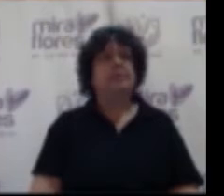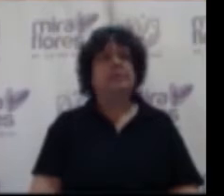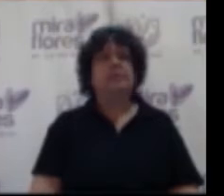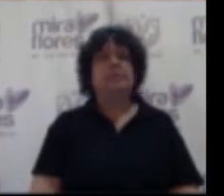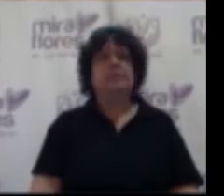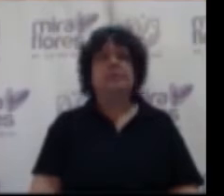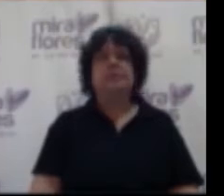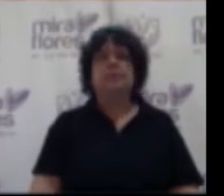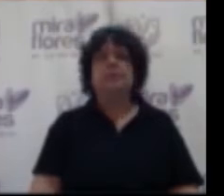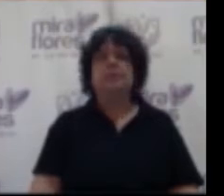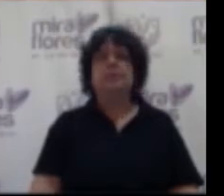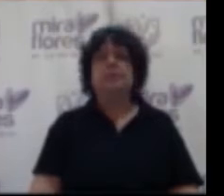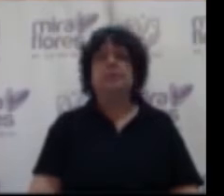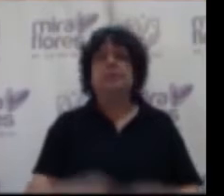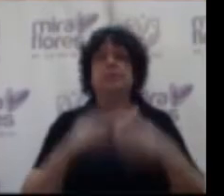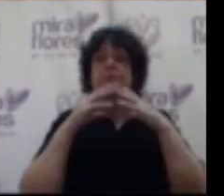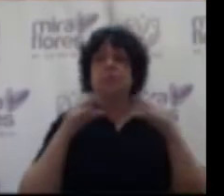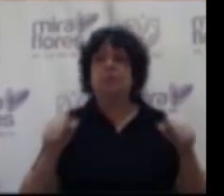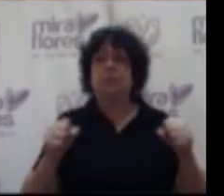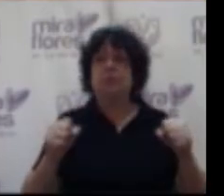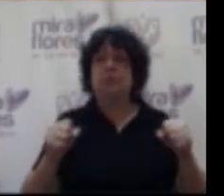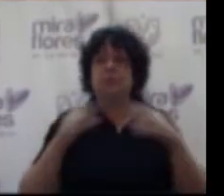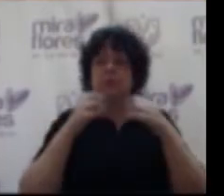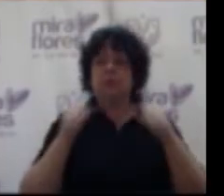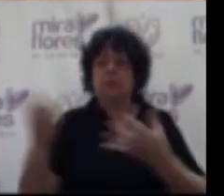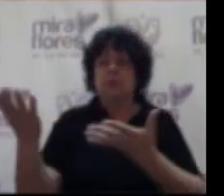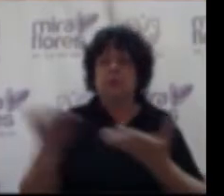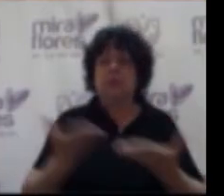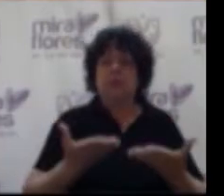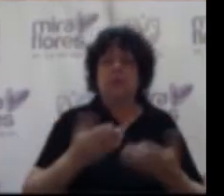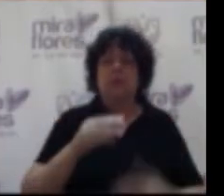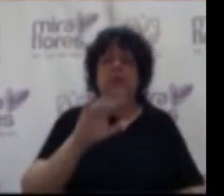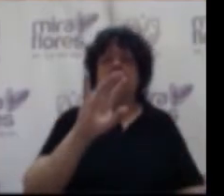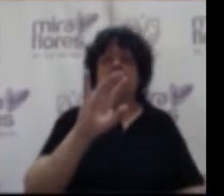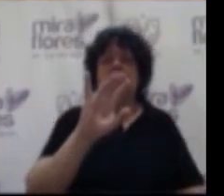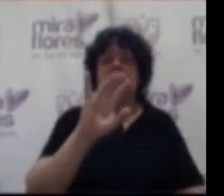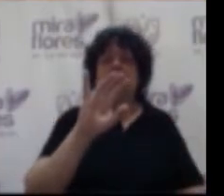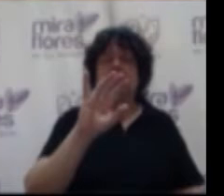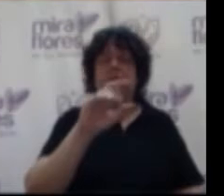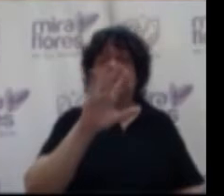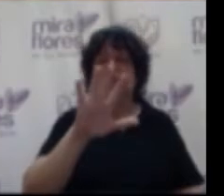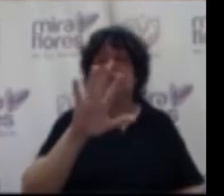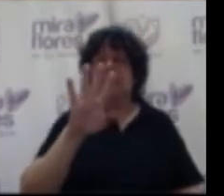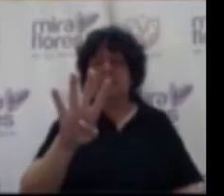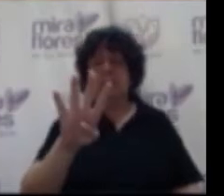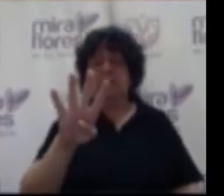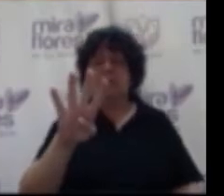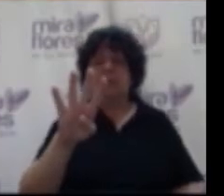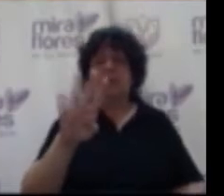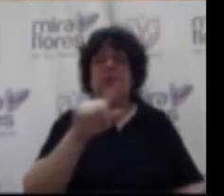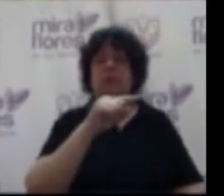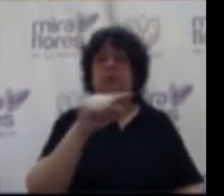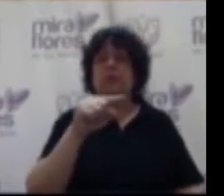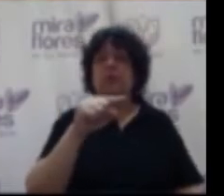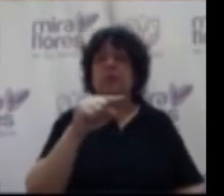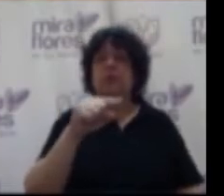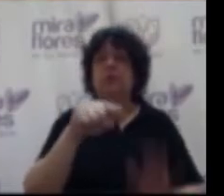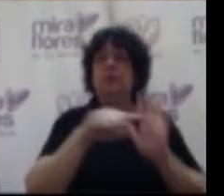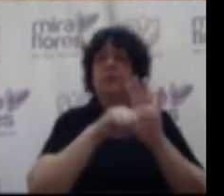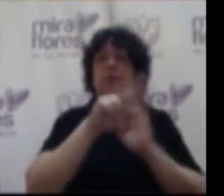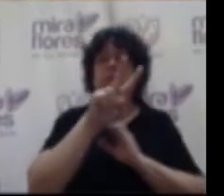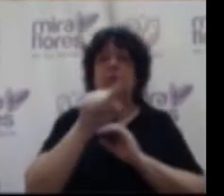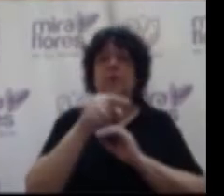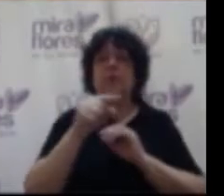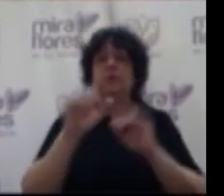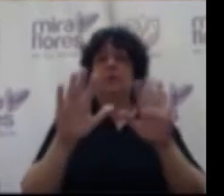la estación despacho señor alcaldesa la secretaría general recibió el oficio número setecientos cincuenta y cuatro guión dos mil dieciocho